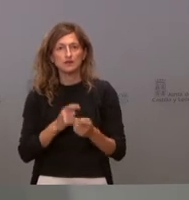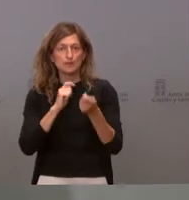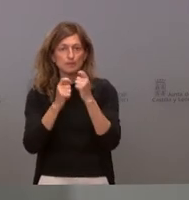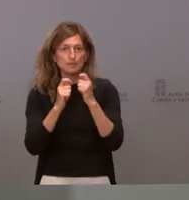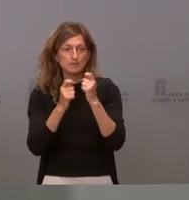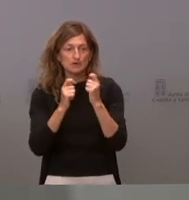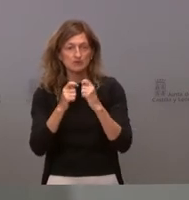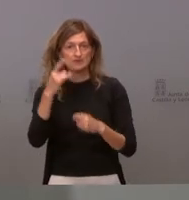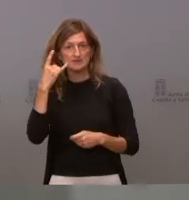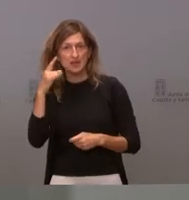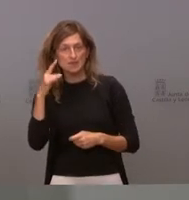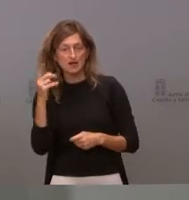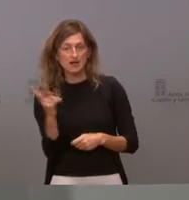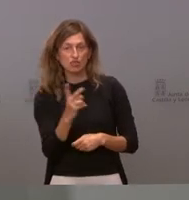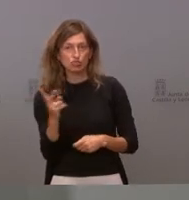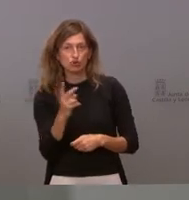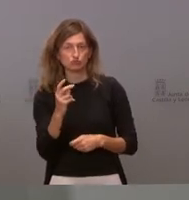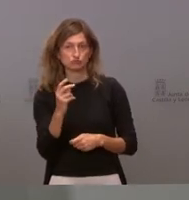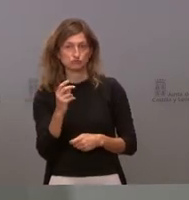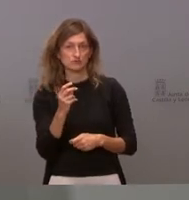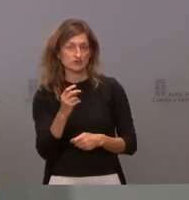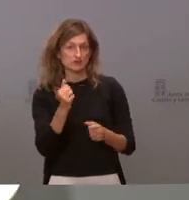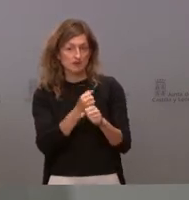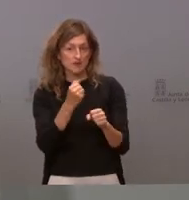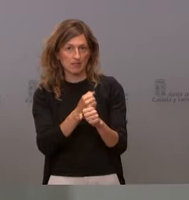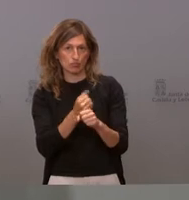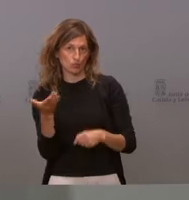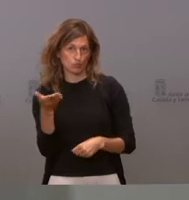Salmantino que fueron asesinados en el ejercicio de su trabajo.